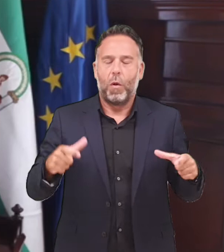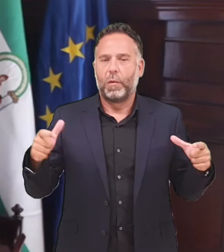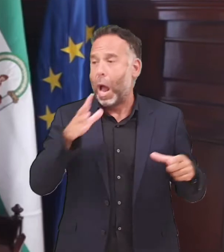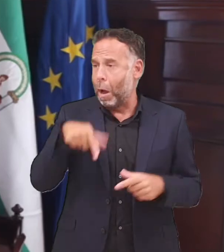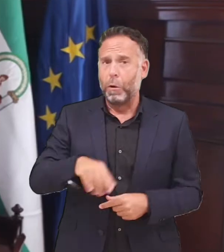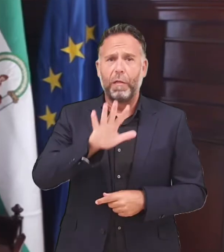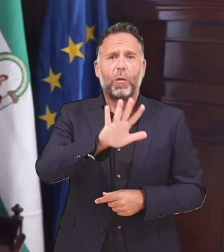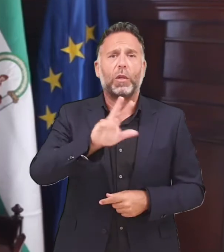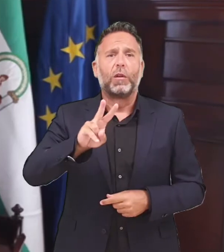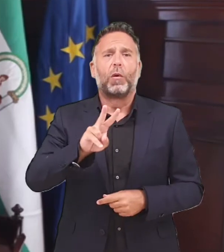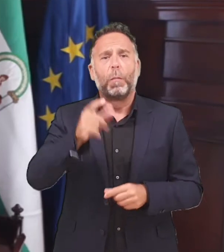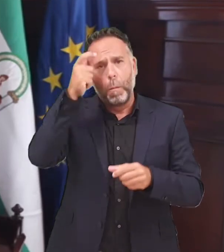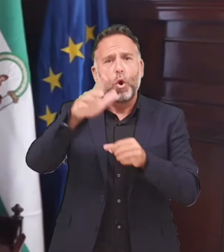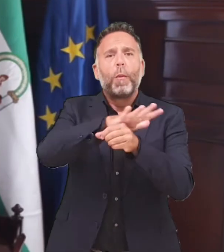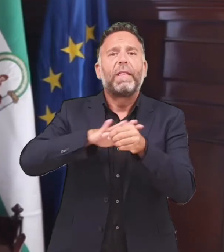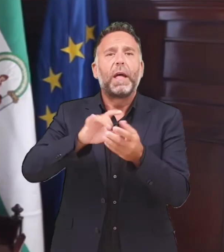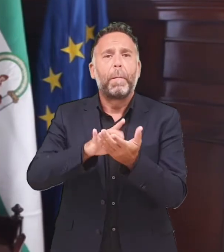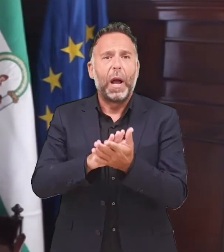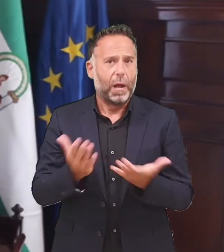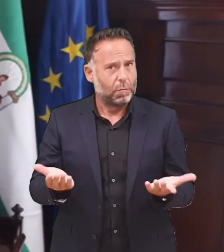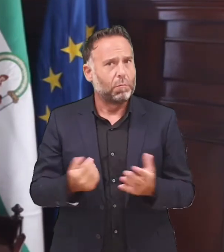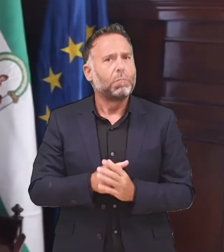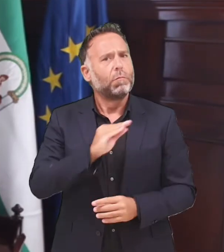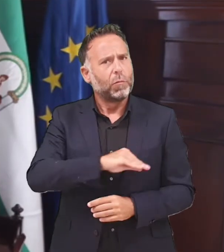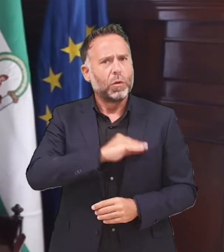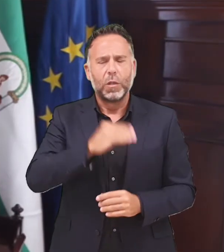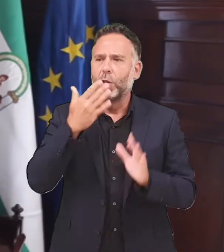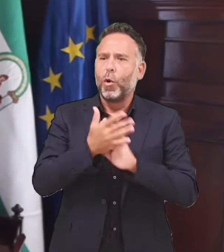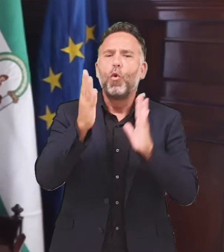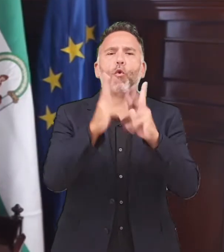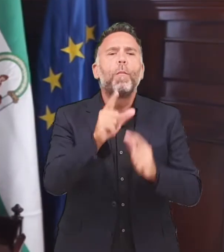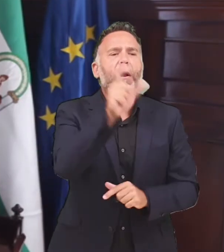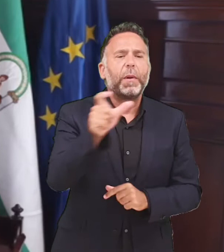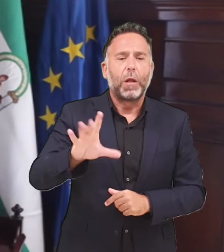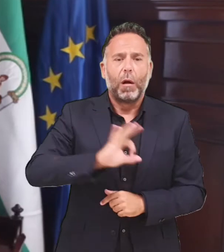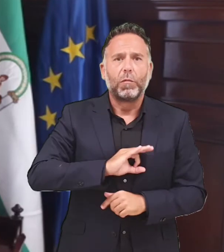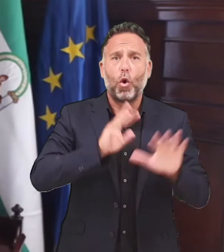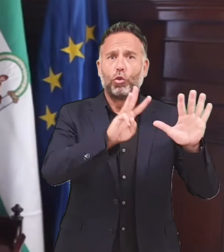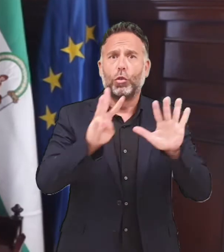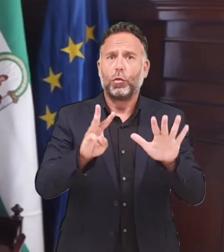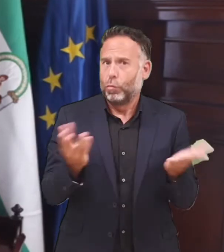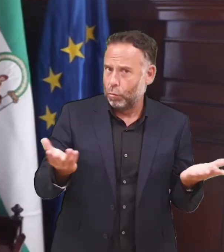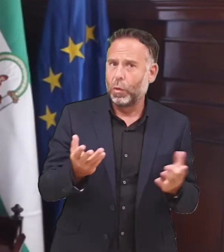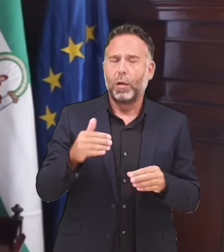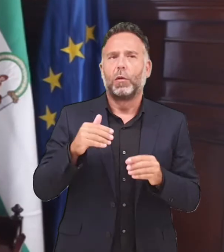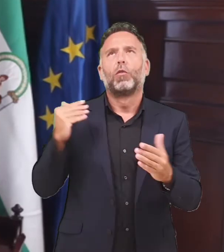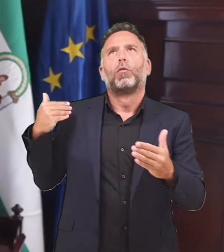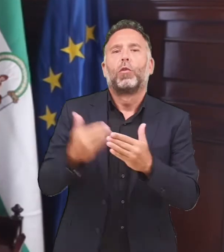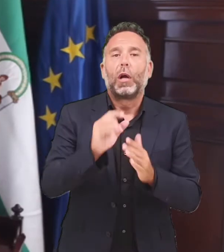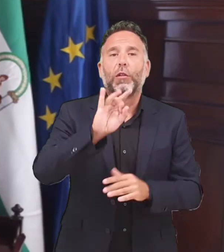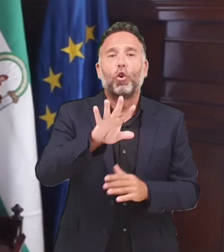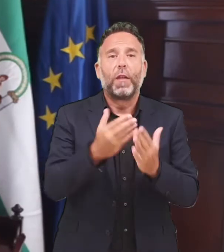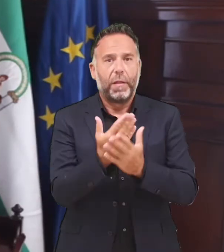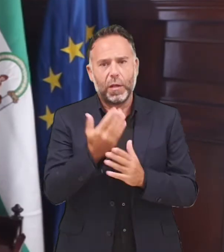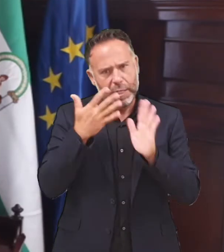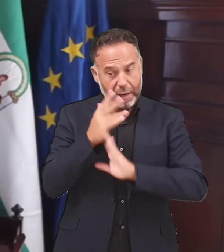Estamos en 52 en el conjunto de la provincia de Málaga. Las incidencias, como decía, han bajado a 88 en Málaga capital, las acumuladas en 14